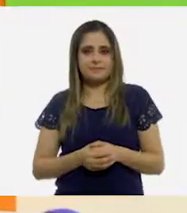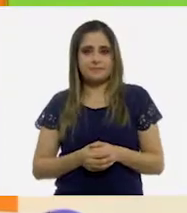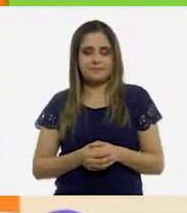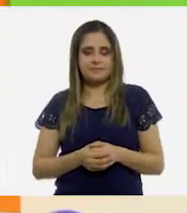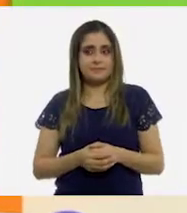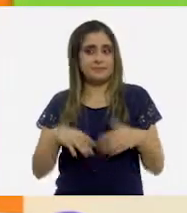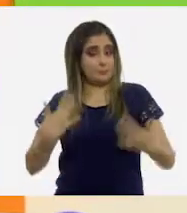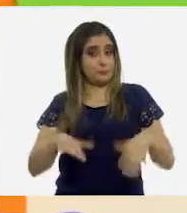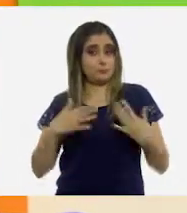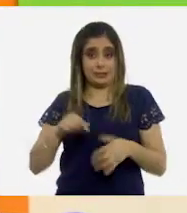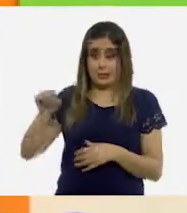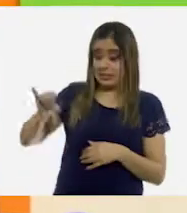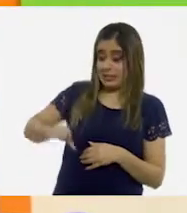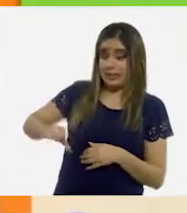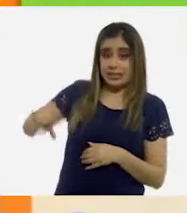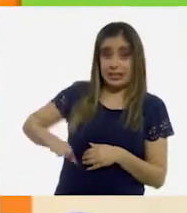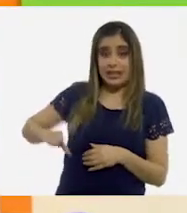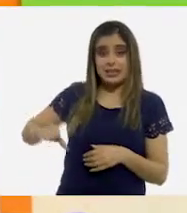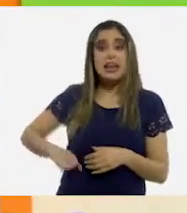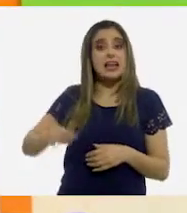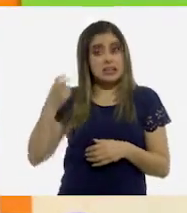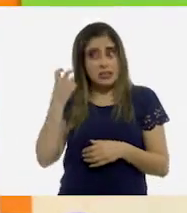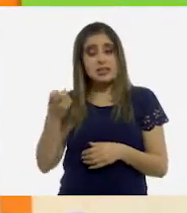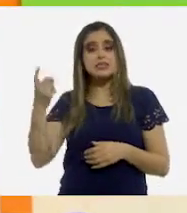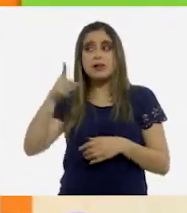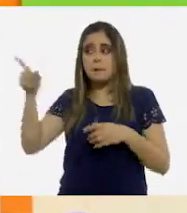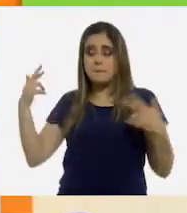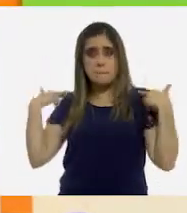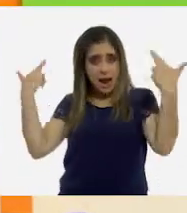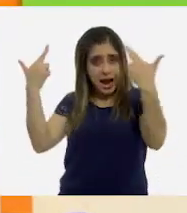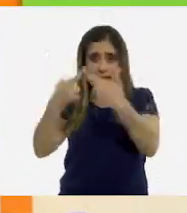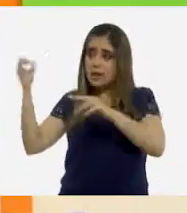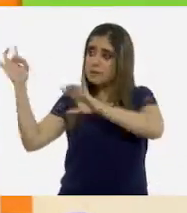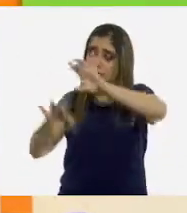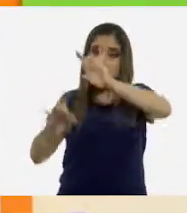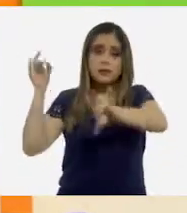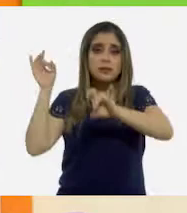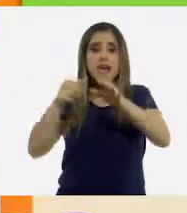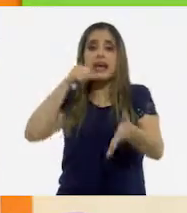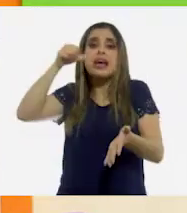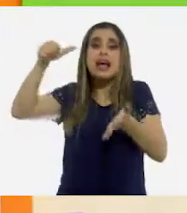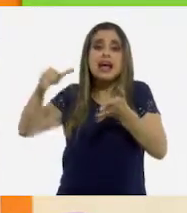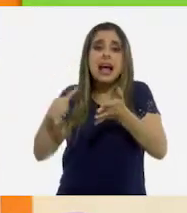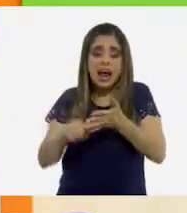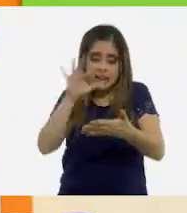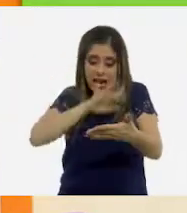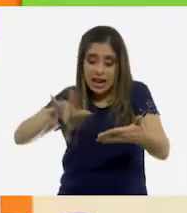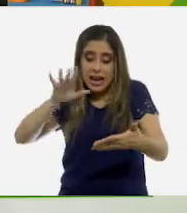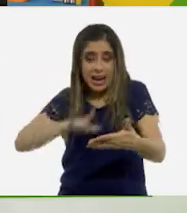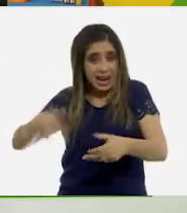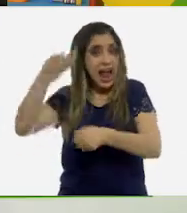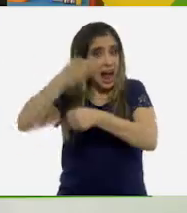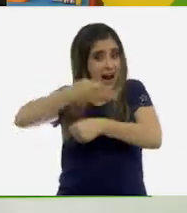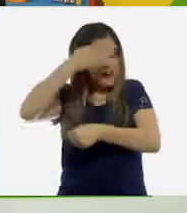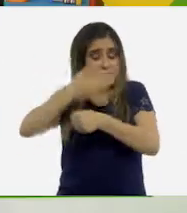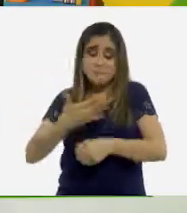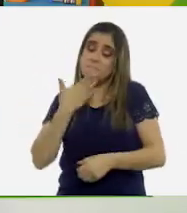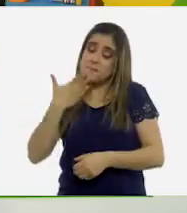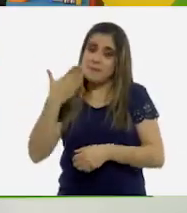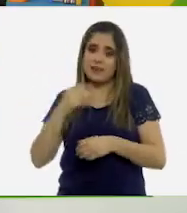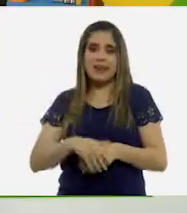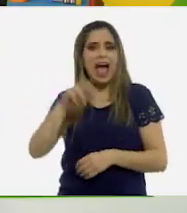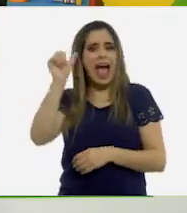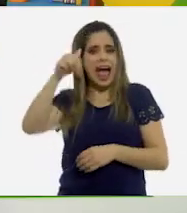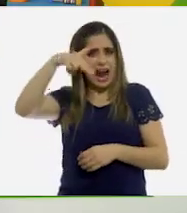¡Qué interesante que ahora nos escriban también las maestras de las niñas y los niños que nos ven desde casa! A ver, Ana, ¿me haces